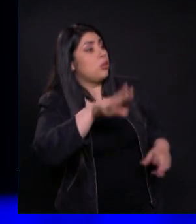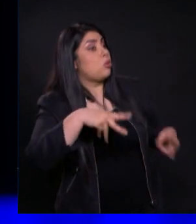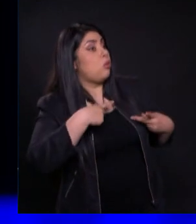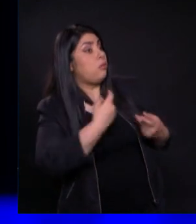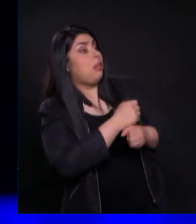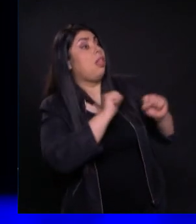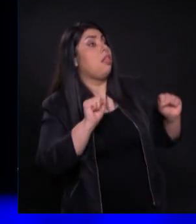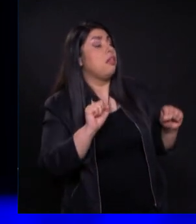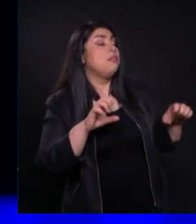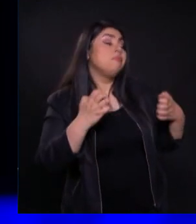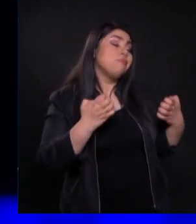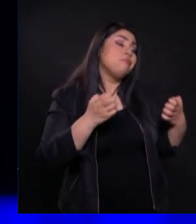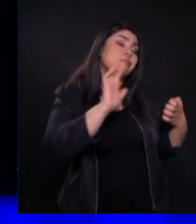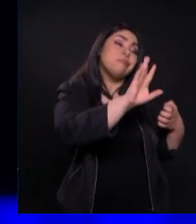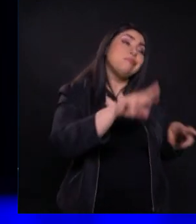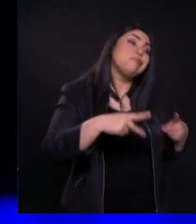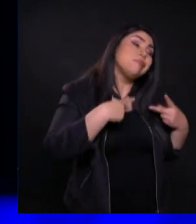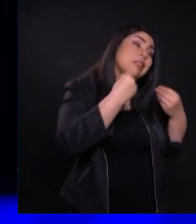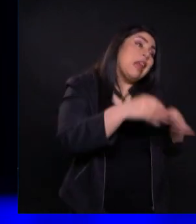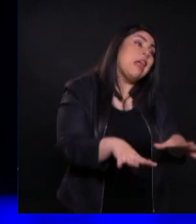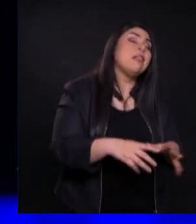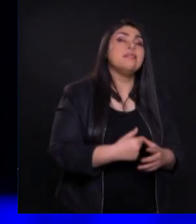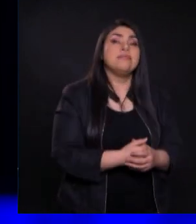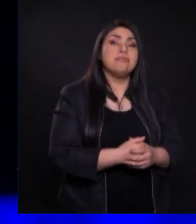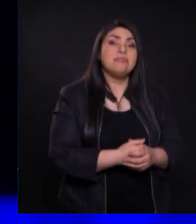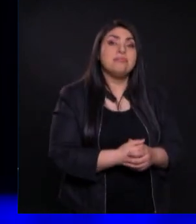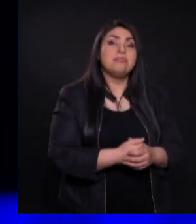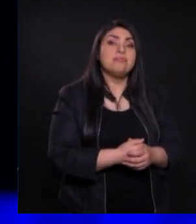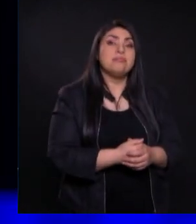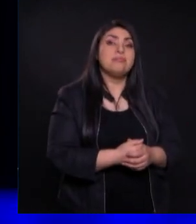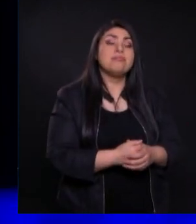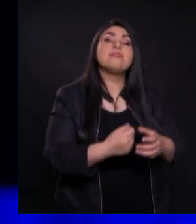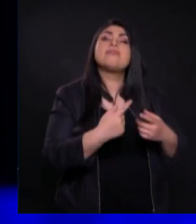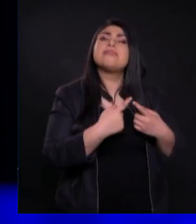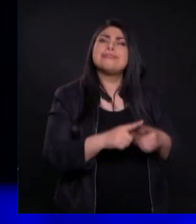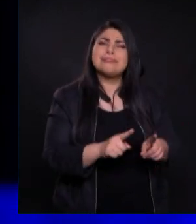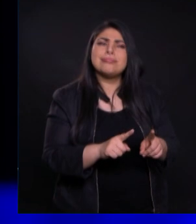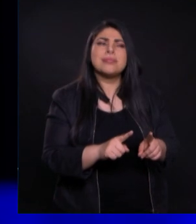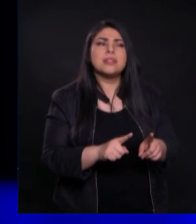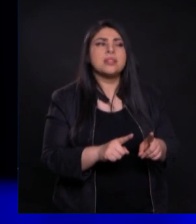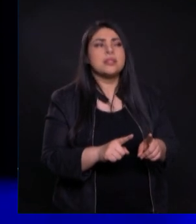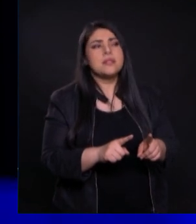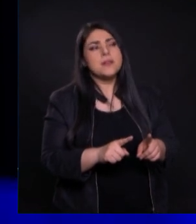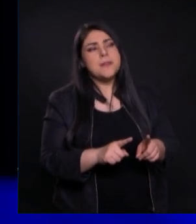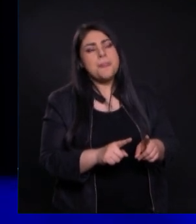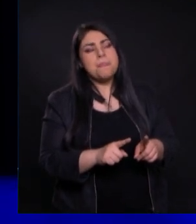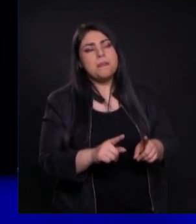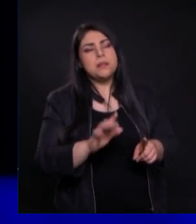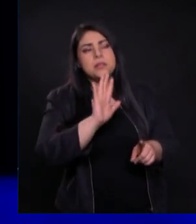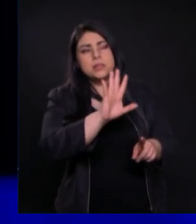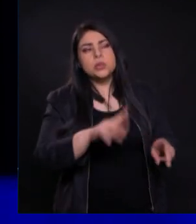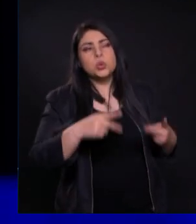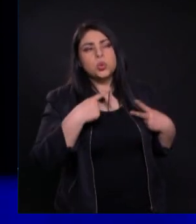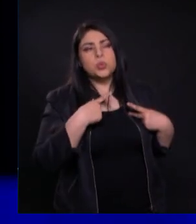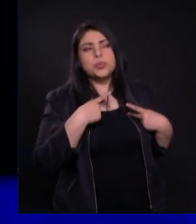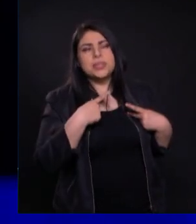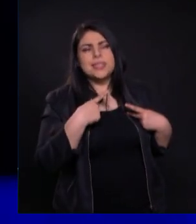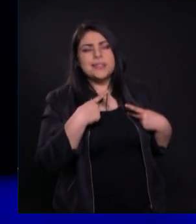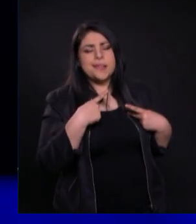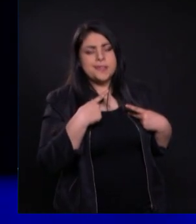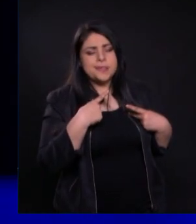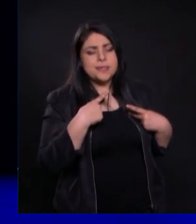perderá Y todo aquel Que pierda Su vida Por causa De mí Este La salvará